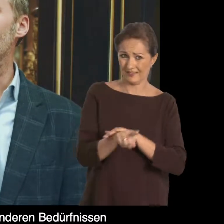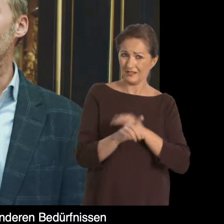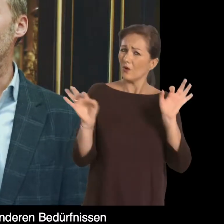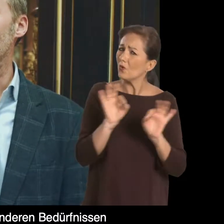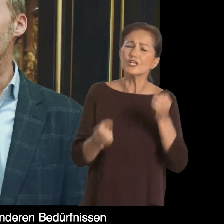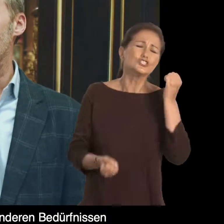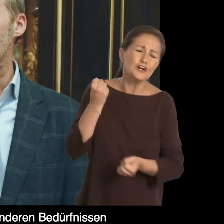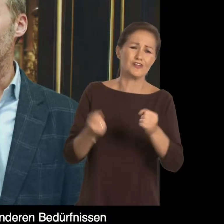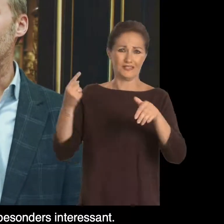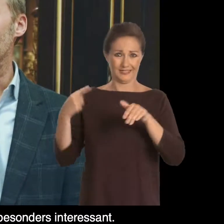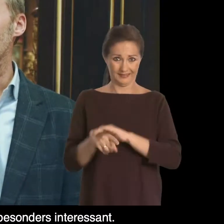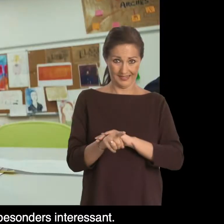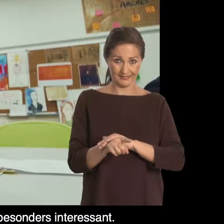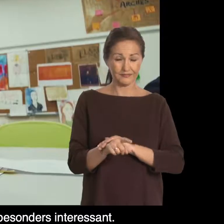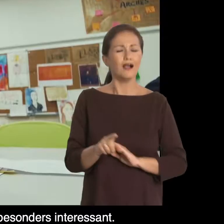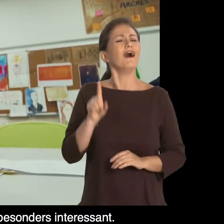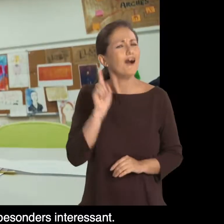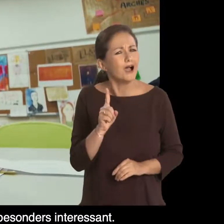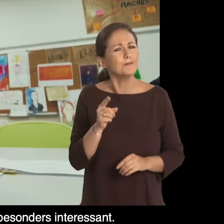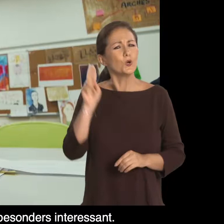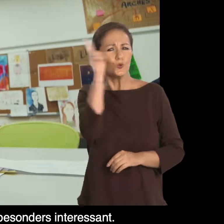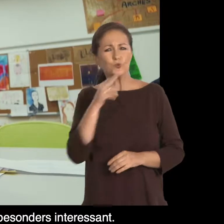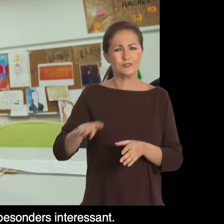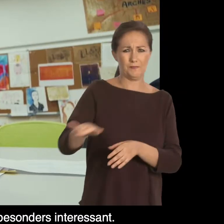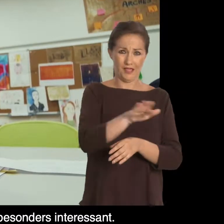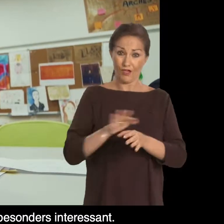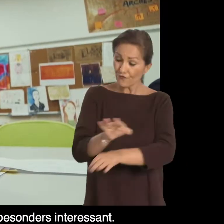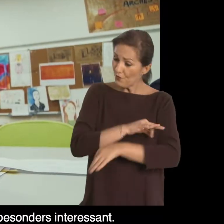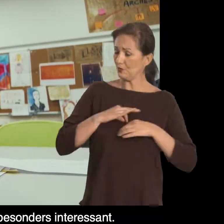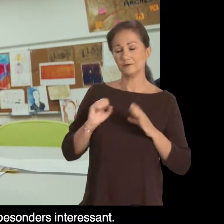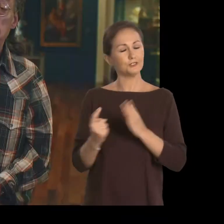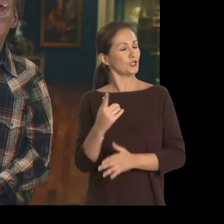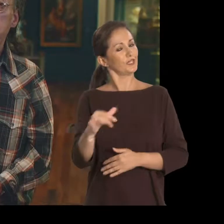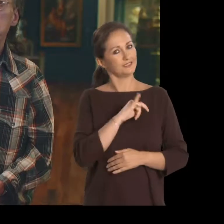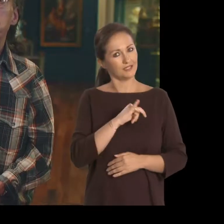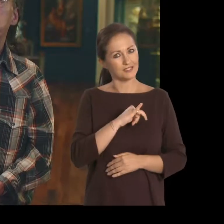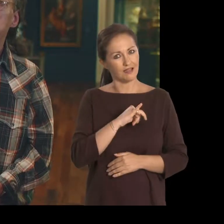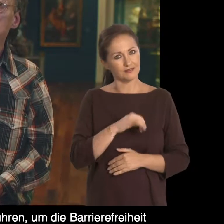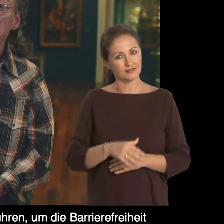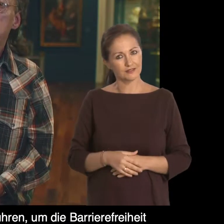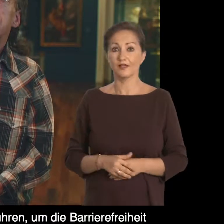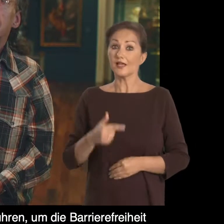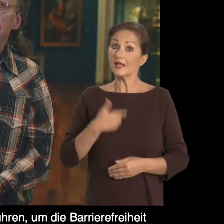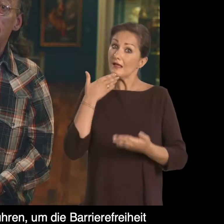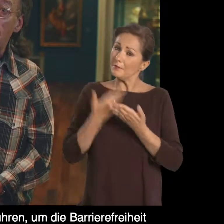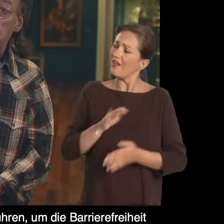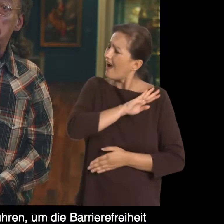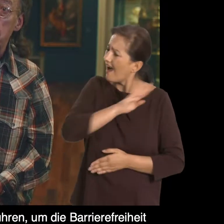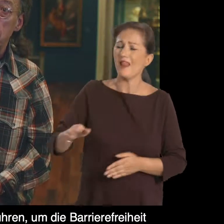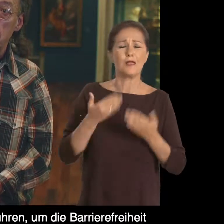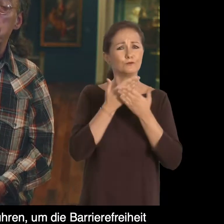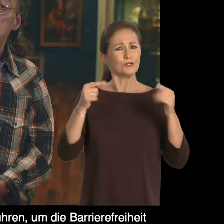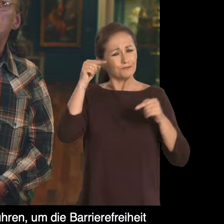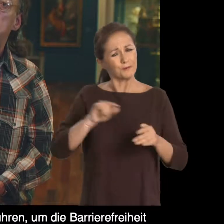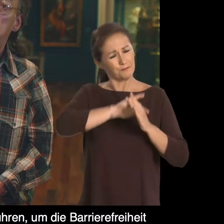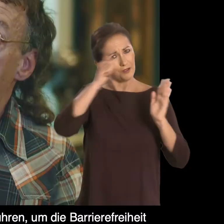difícil de tener. Pero el museo y el arte es muy interesante para Tengo consejos a todos los museos que hagan más